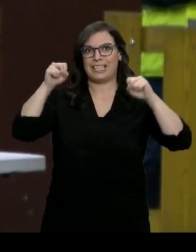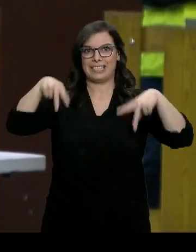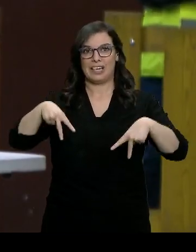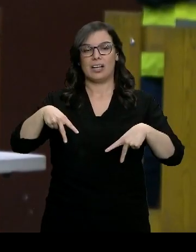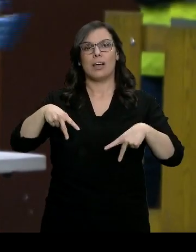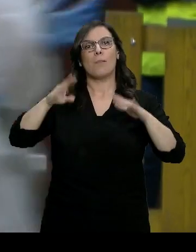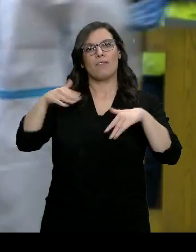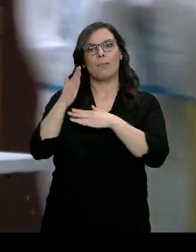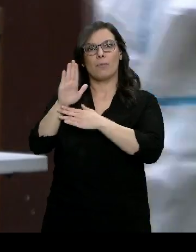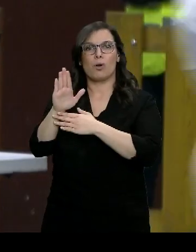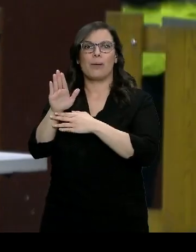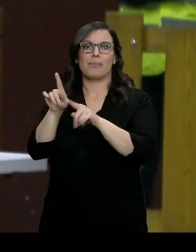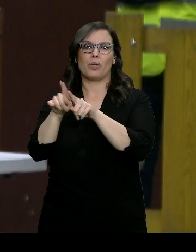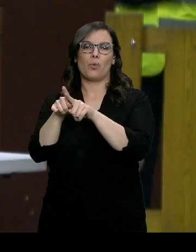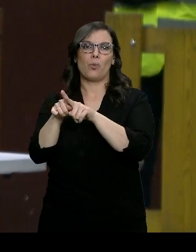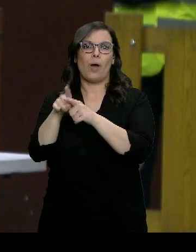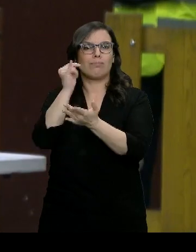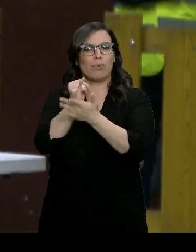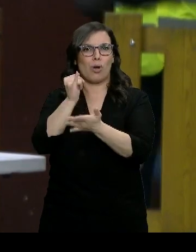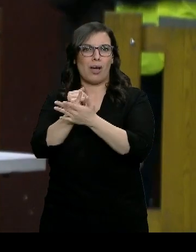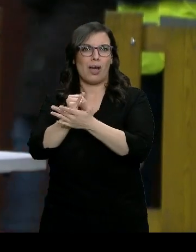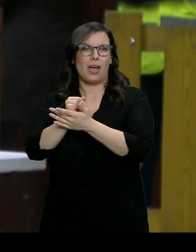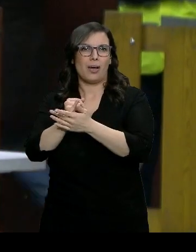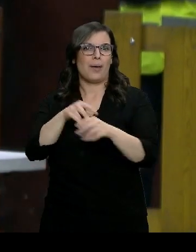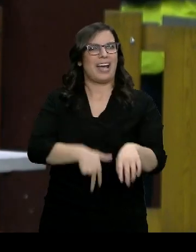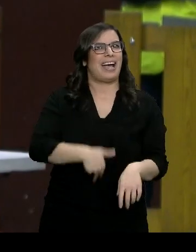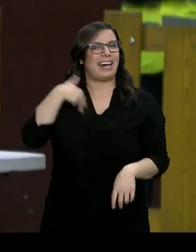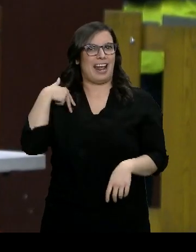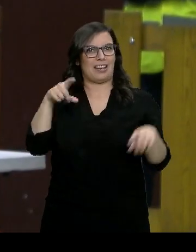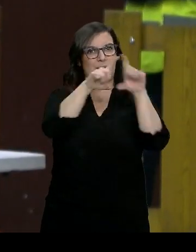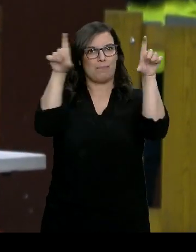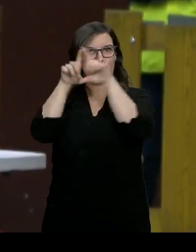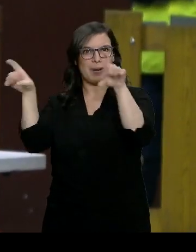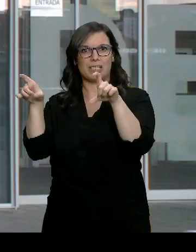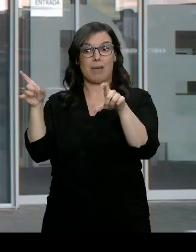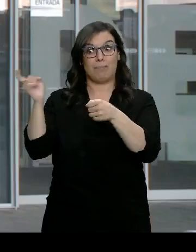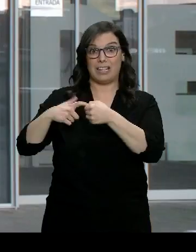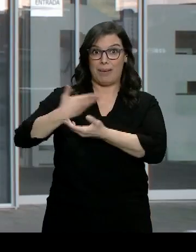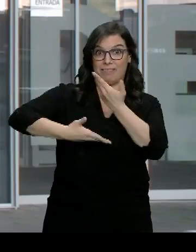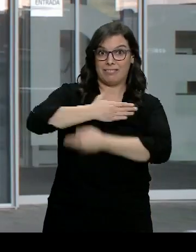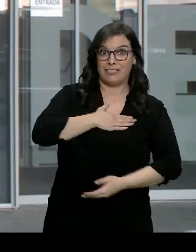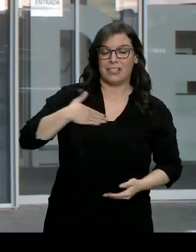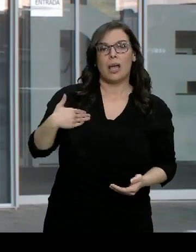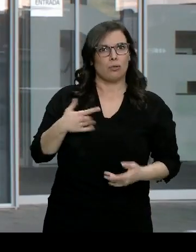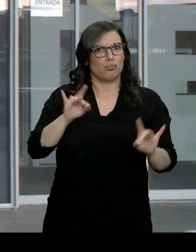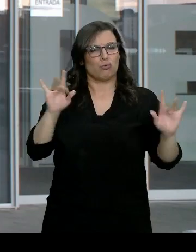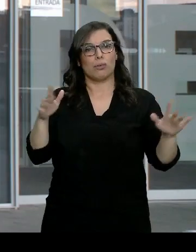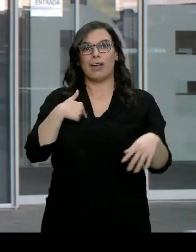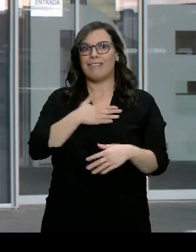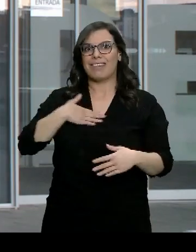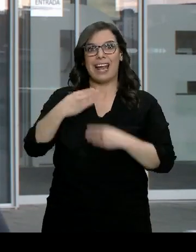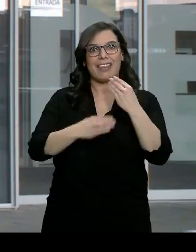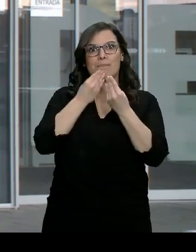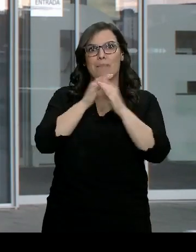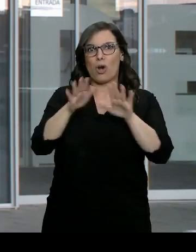pero les propusieron participar en el cribado masivo realizado a empresas de la ciudad y no lo dudaron. Quieres hacerlo lo mejor posible y ayudar a todo el